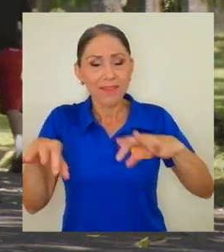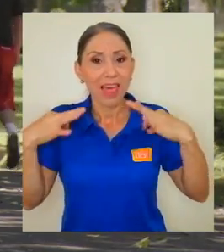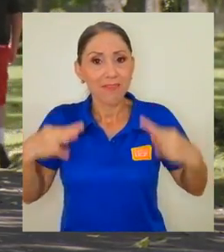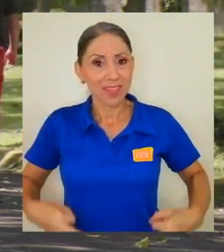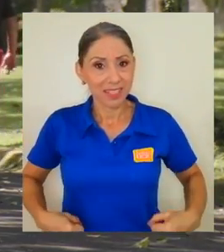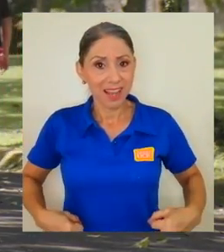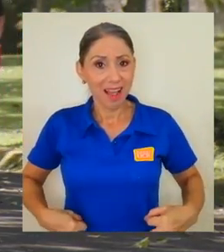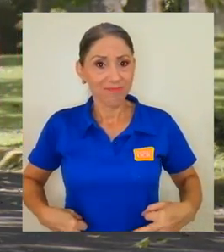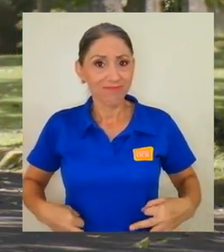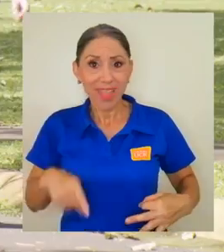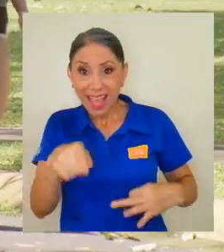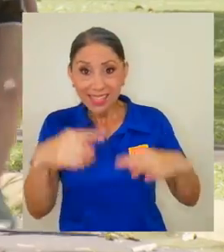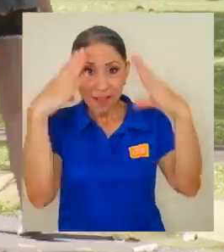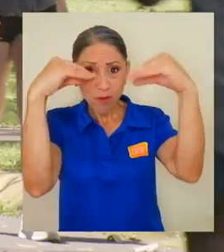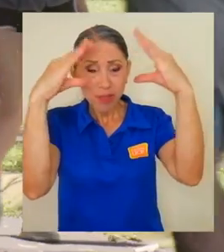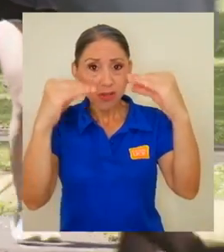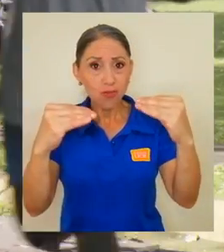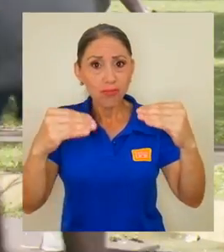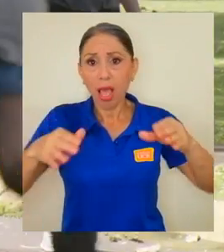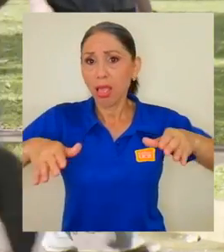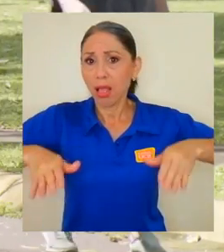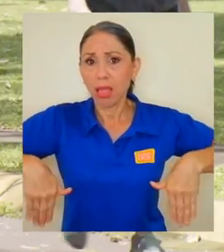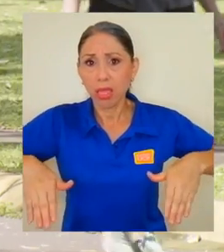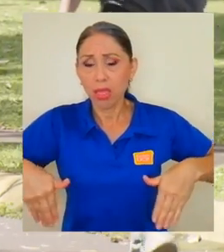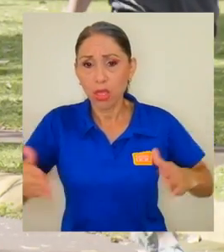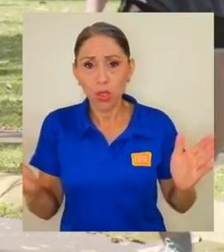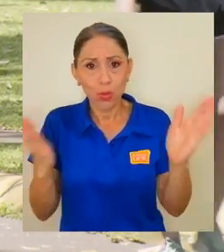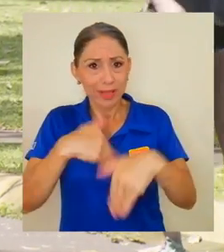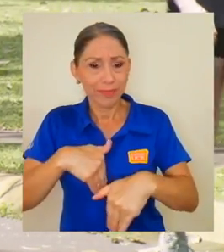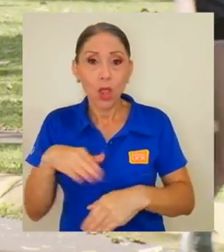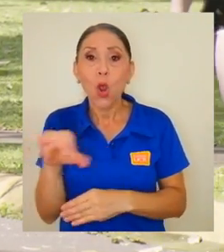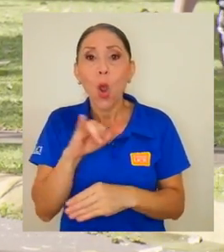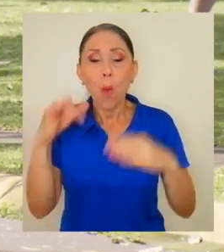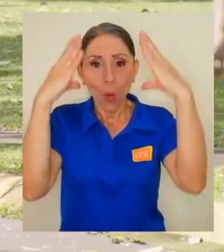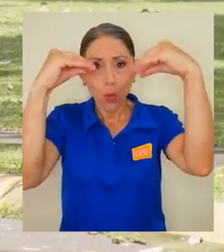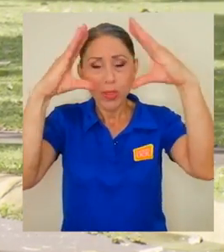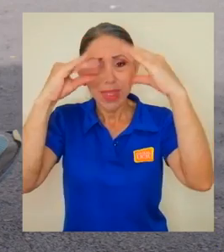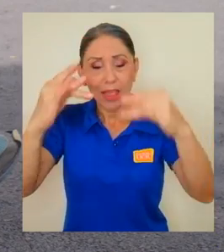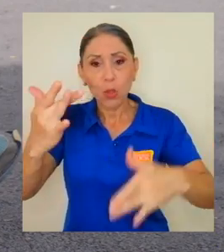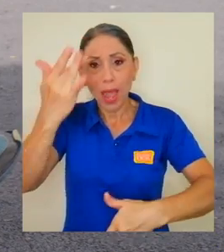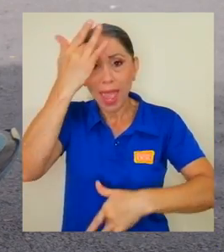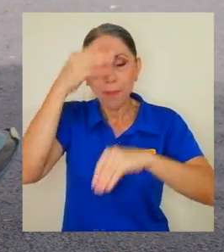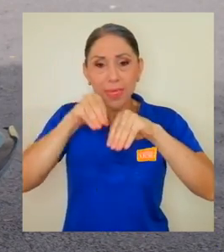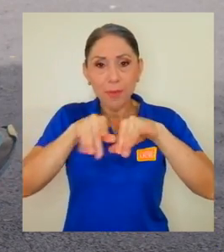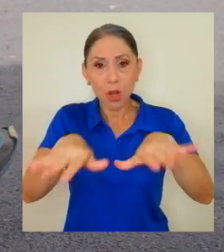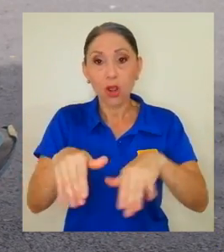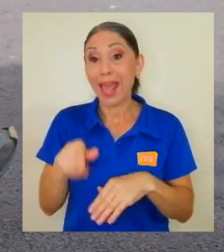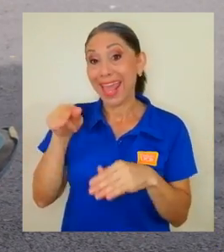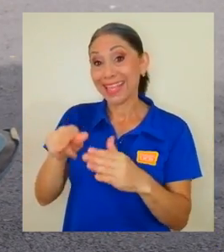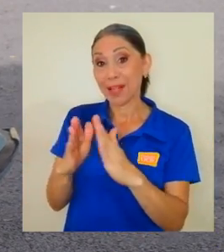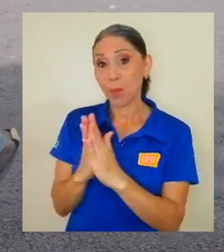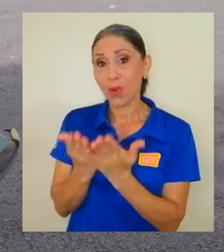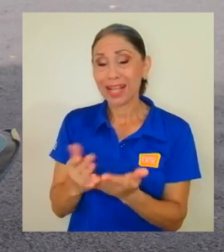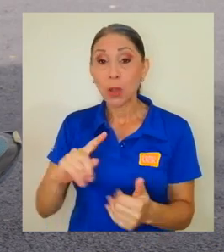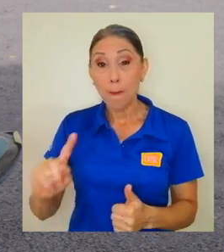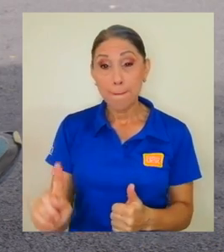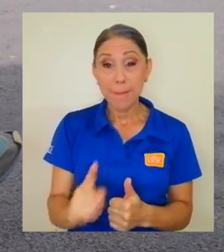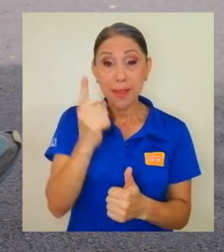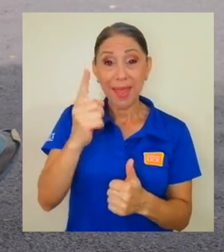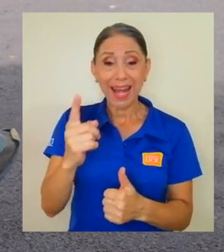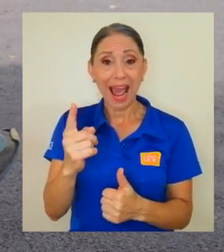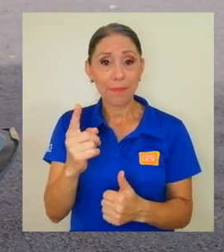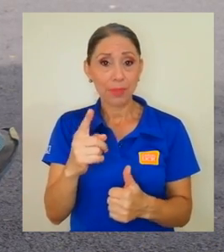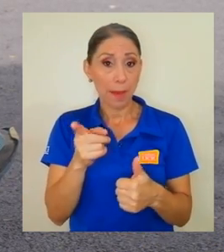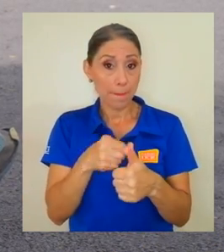que es ausente, como un dato epidemiológico. Esta publicación se convierte en la primera y